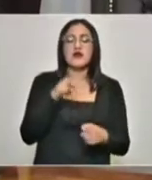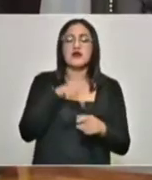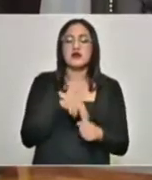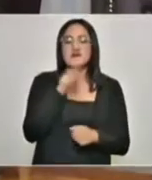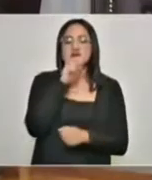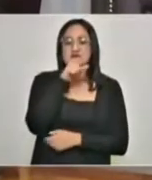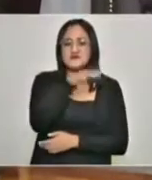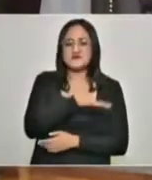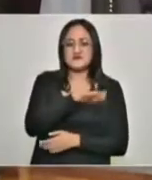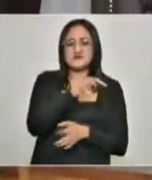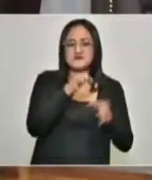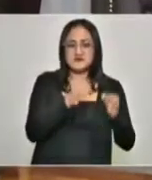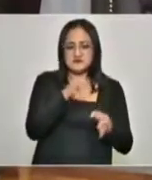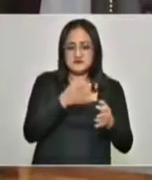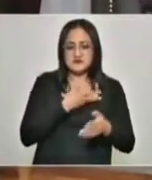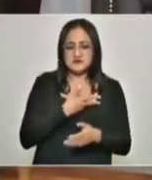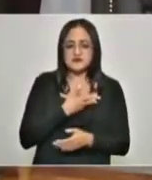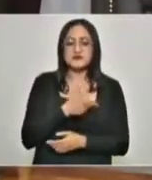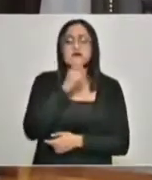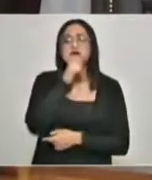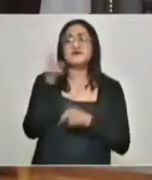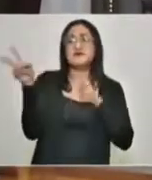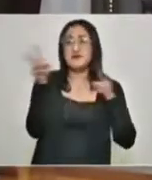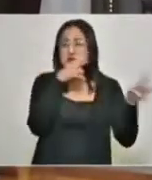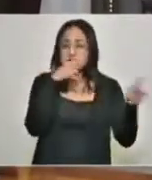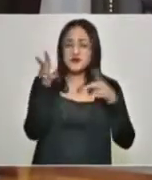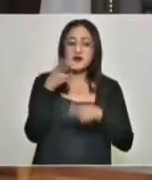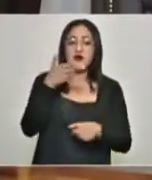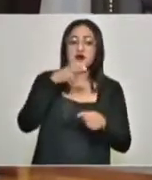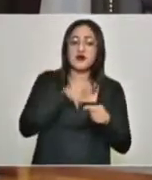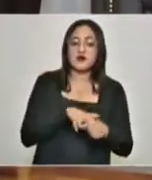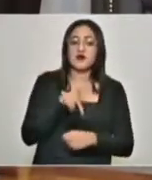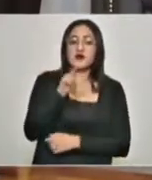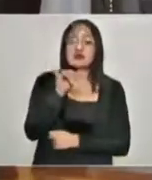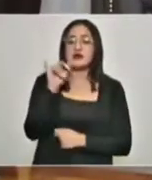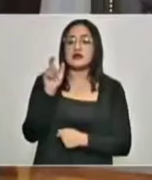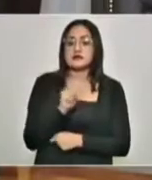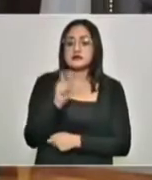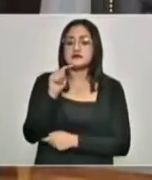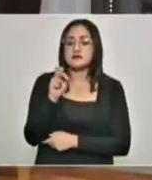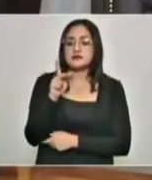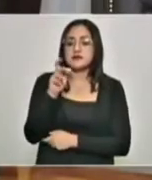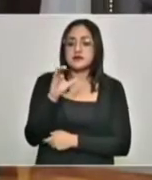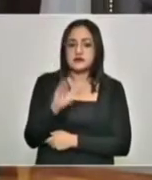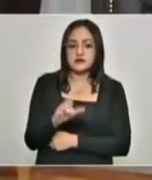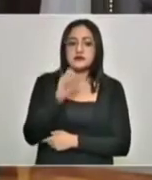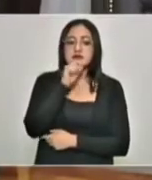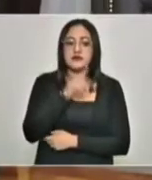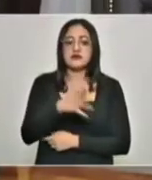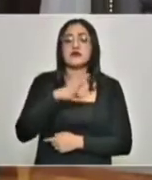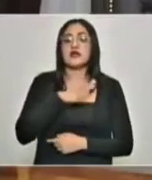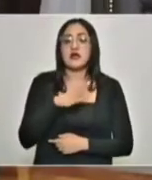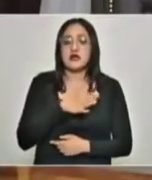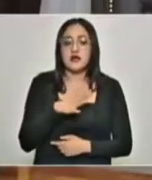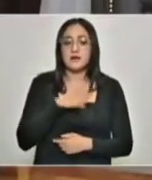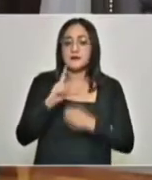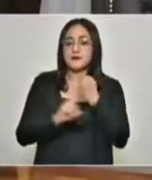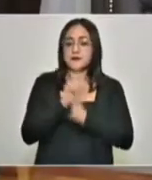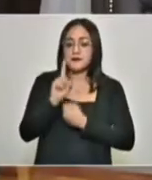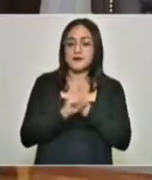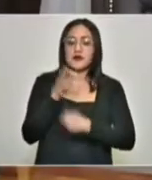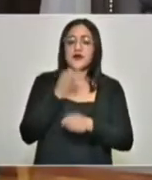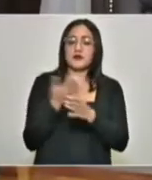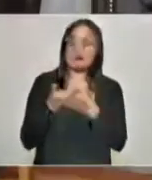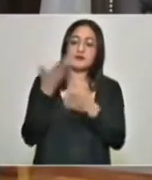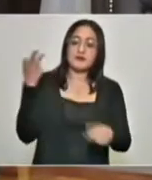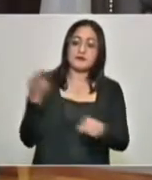ahí mismo. Tenemos afectaciones por vientos en el hospital de Ixtepec. Y tenemos el problema que se tuvo